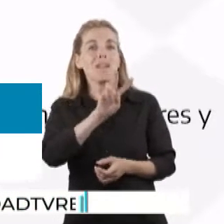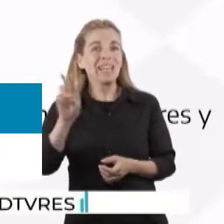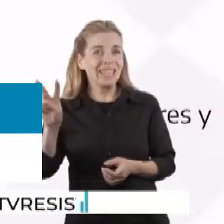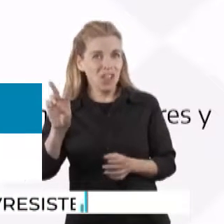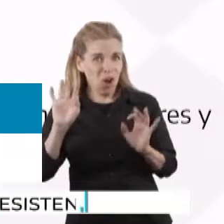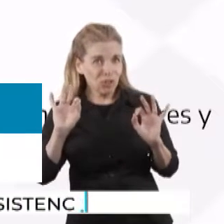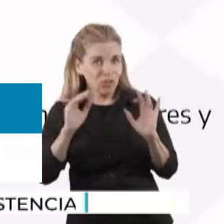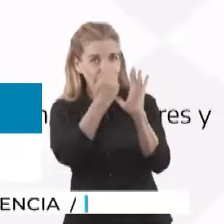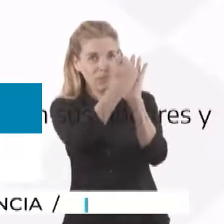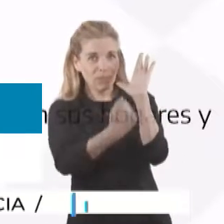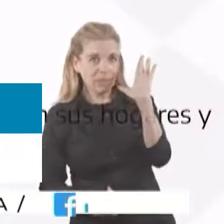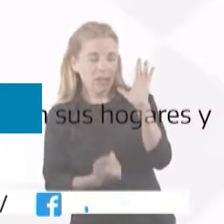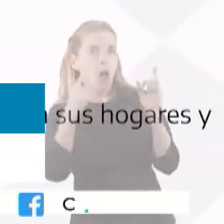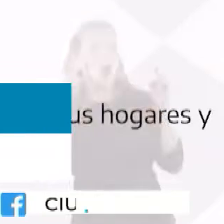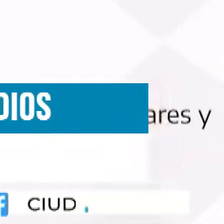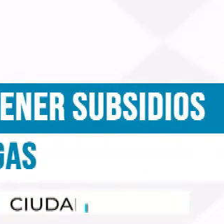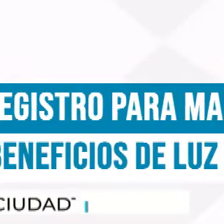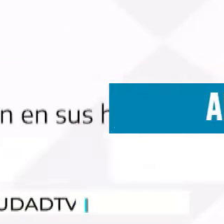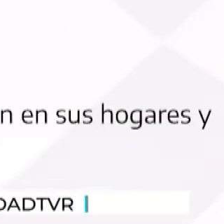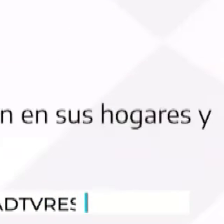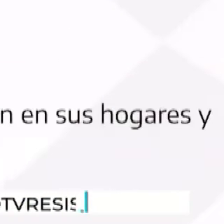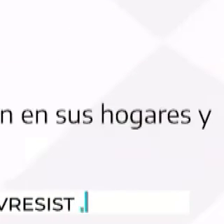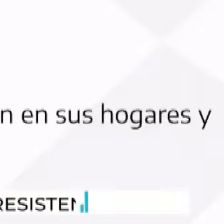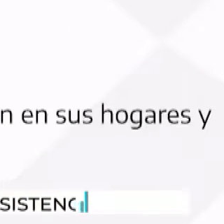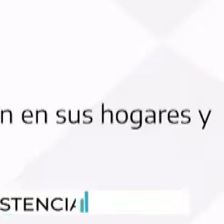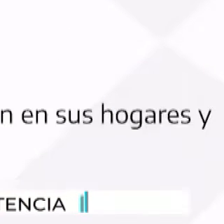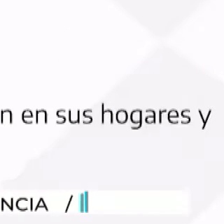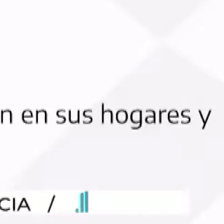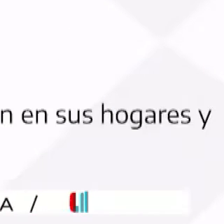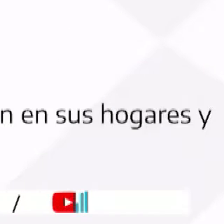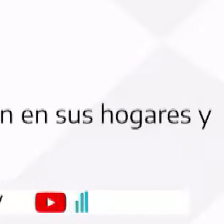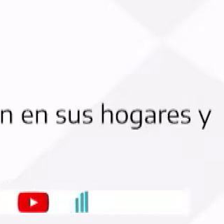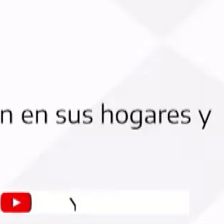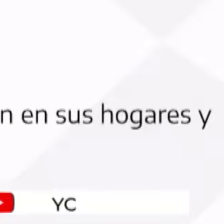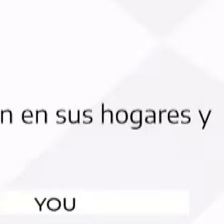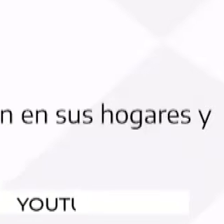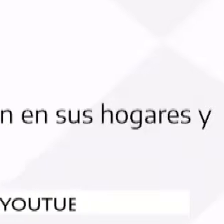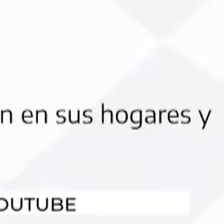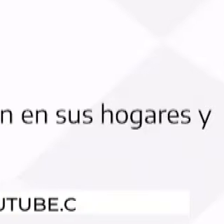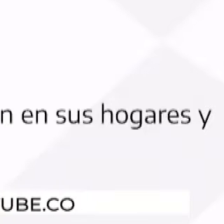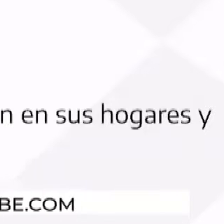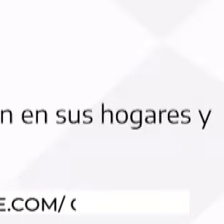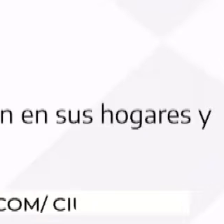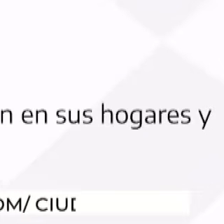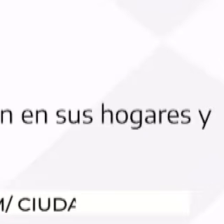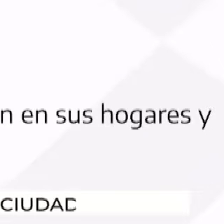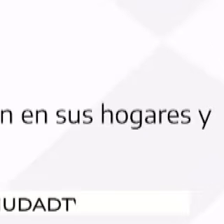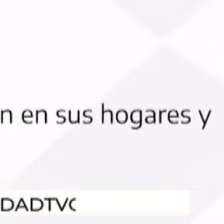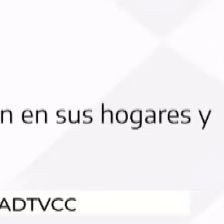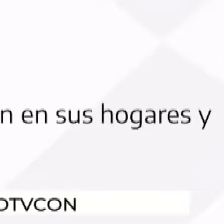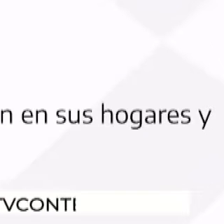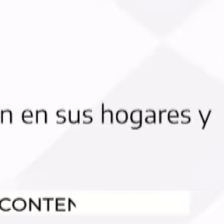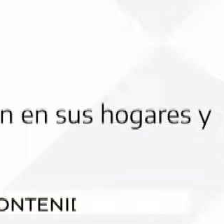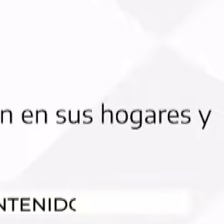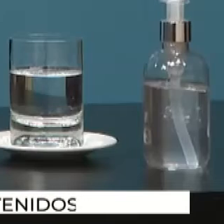El objetivo principal, como bien mencionaba el secretario de Energía recién, es hacer un uso más eficiente de los subsidios